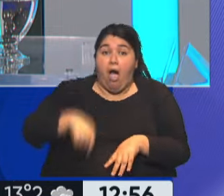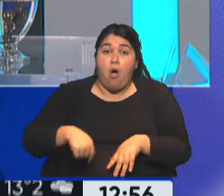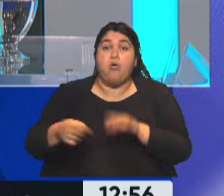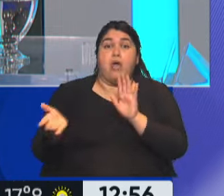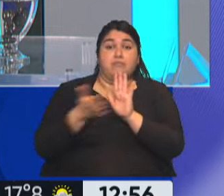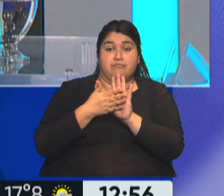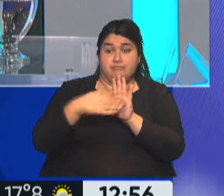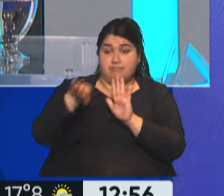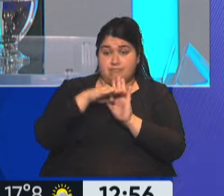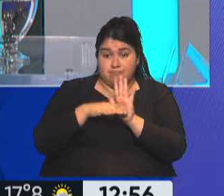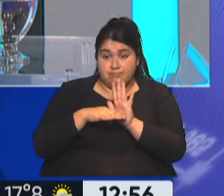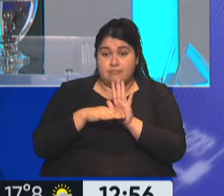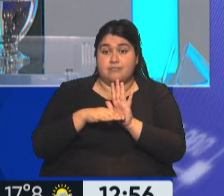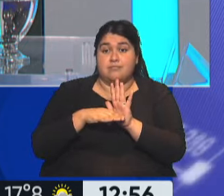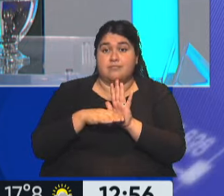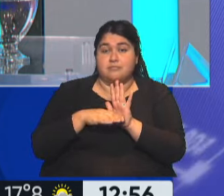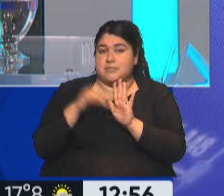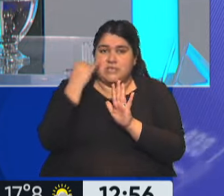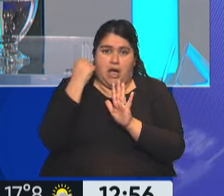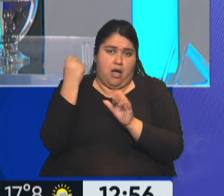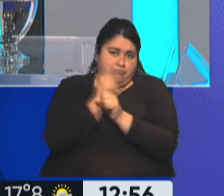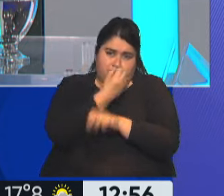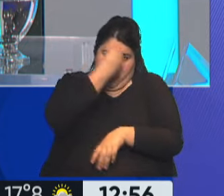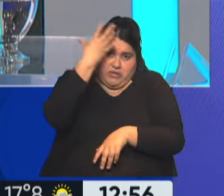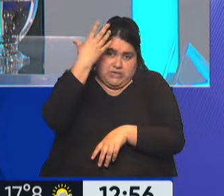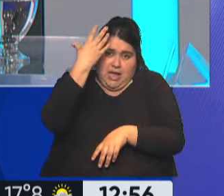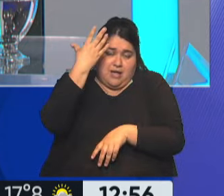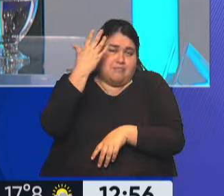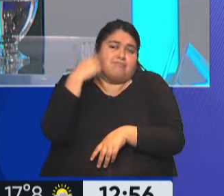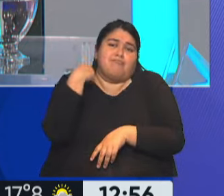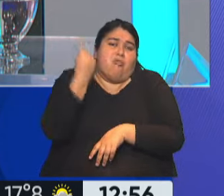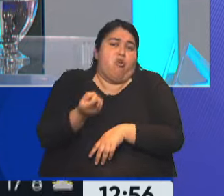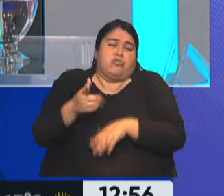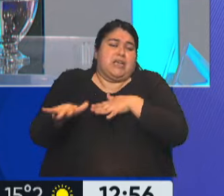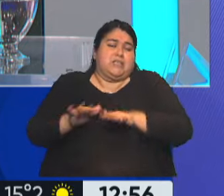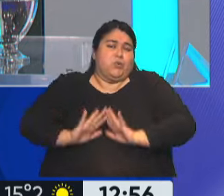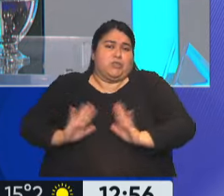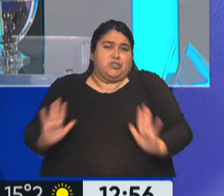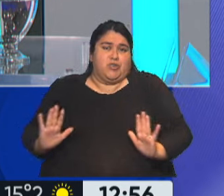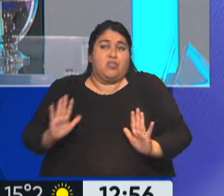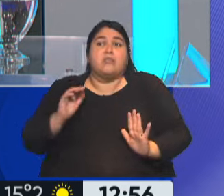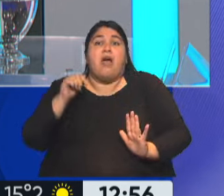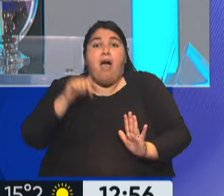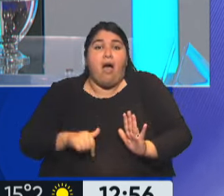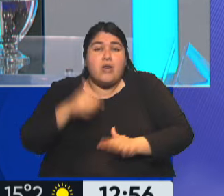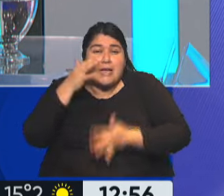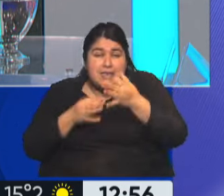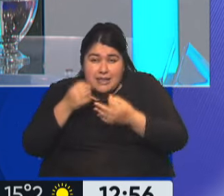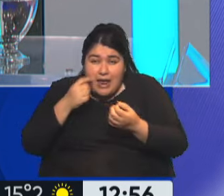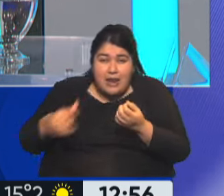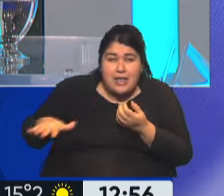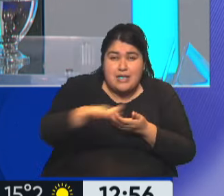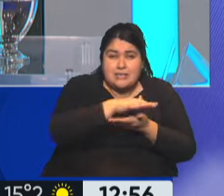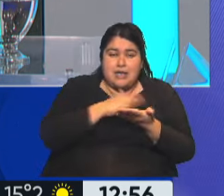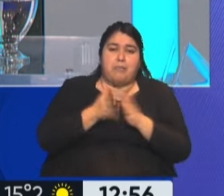totalmente cambiado, las circunstancias ya son otras, lo que se ve y lo que se pudo leer en principio es que